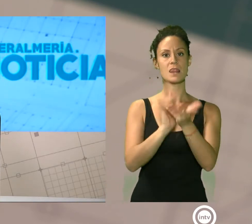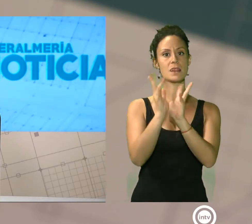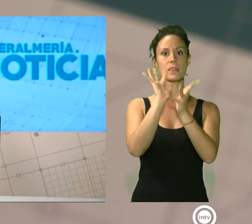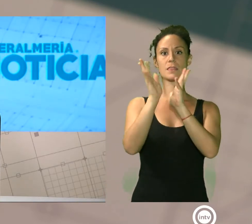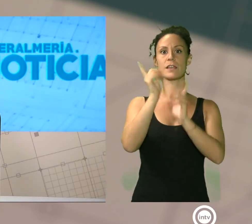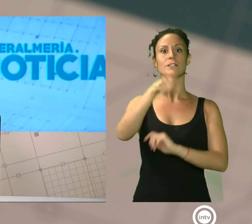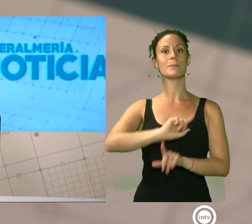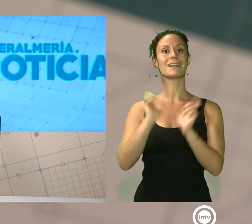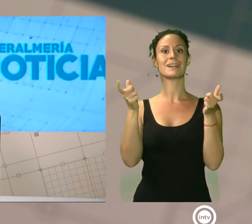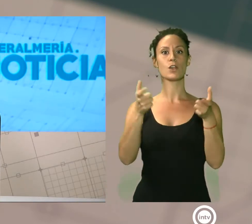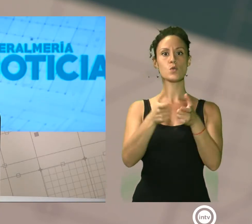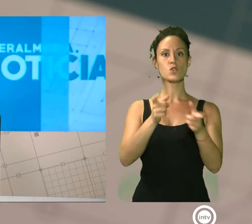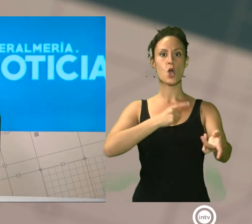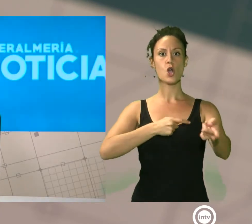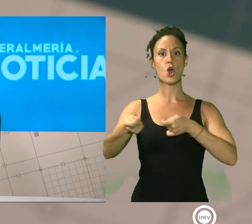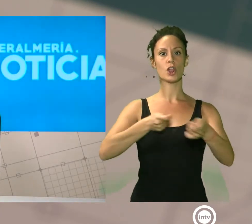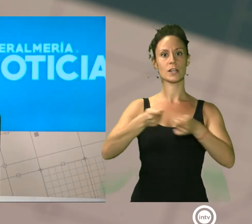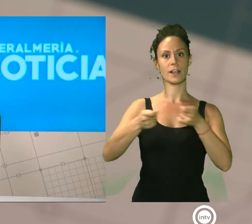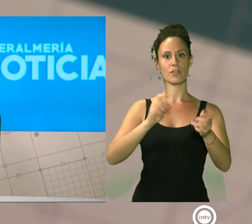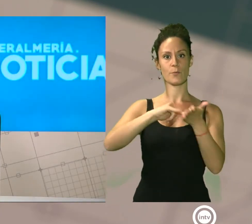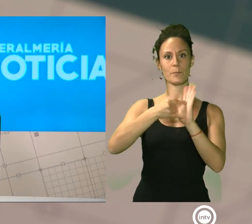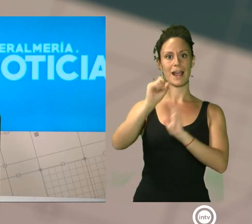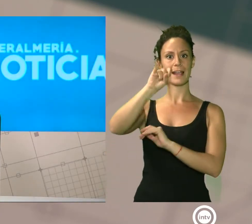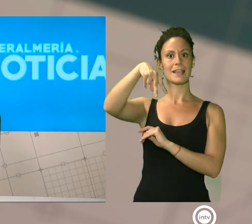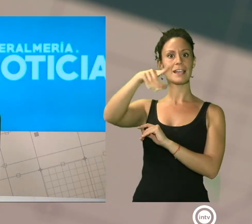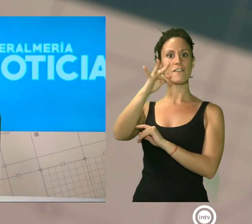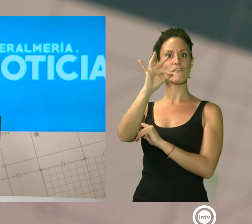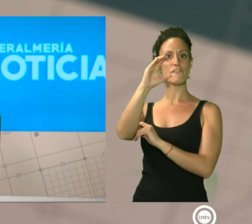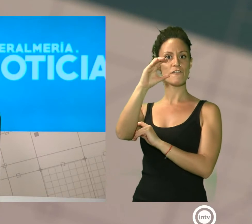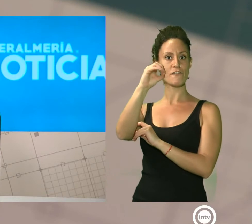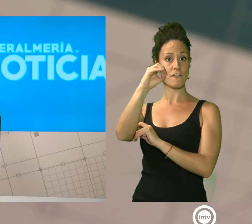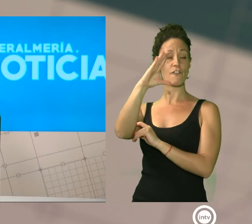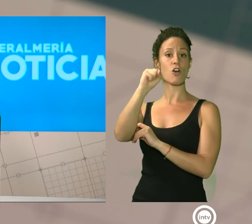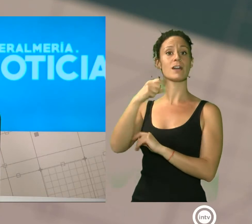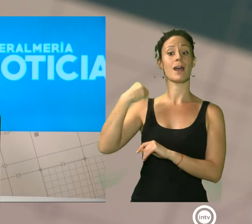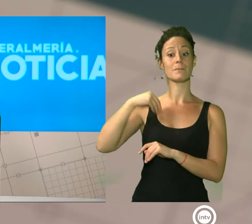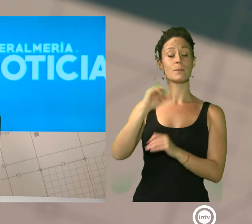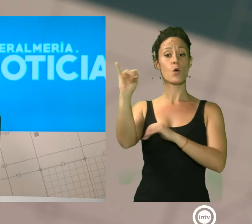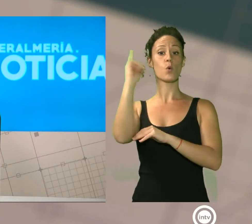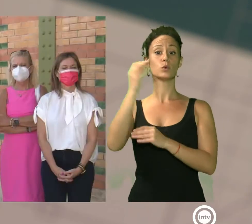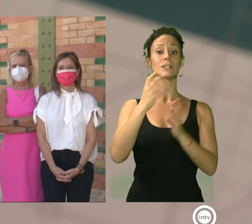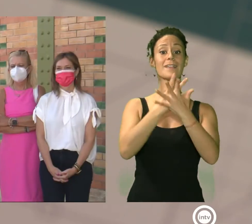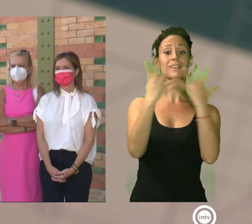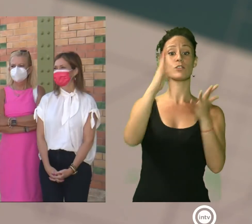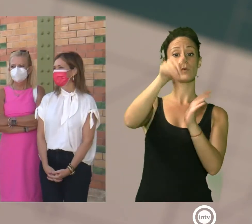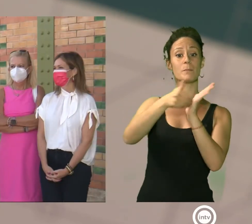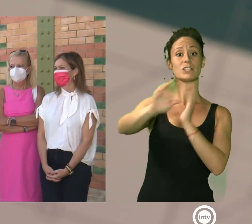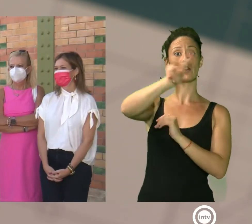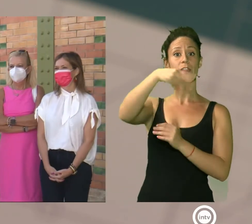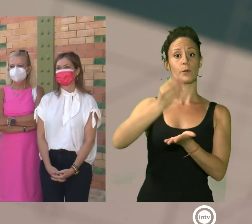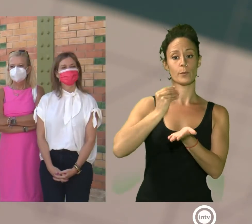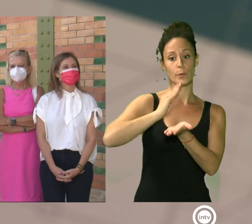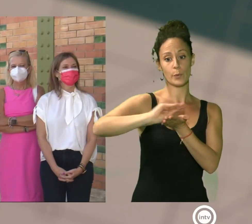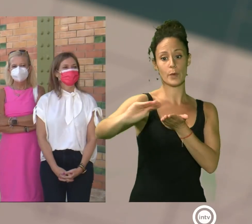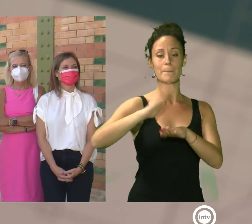coordinación del Plan Infoca, con el que la Junta invertirá en Almería 19 millones en este dispositivo. Una vez